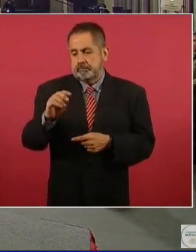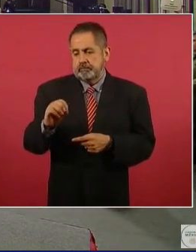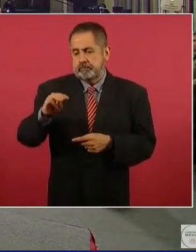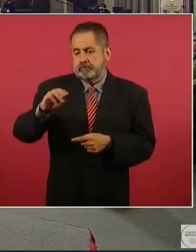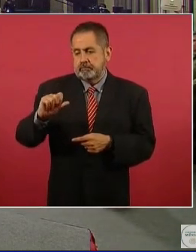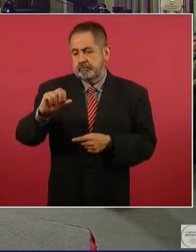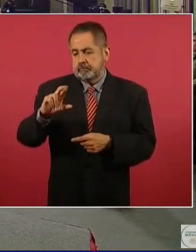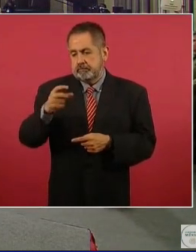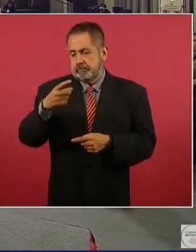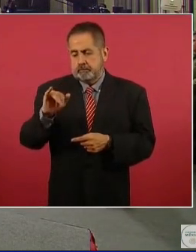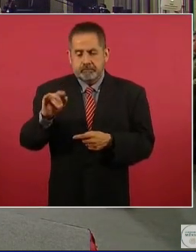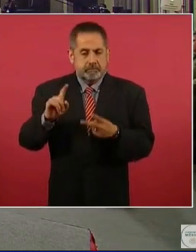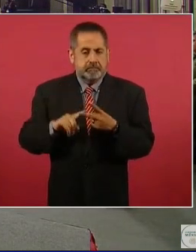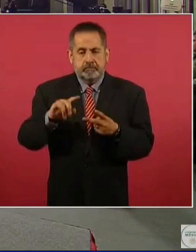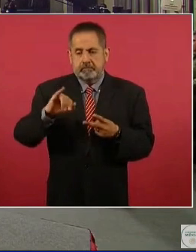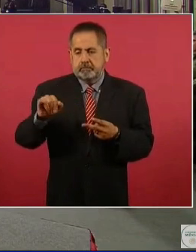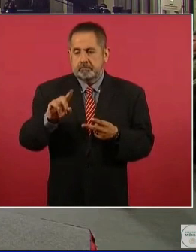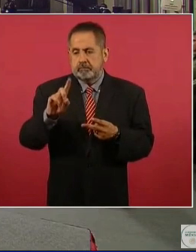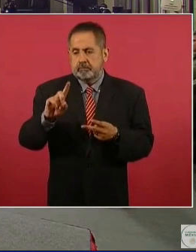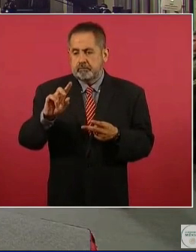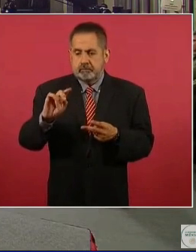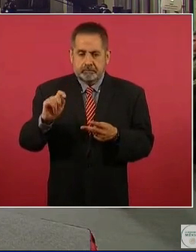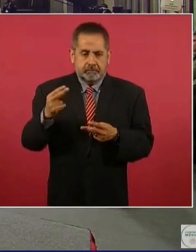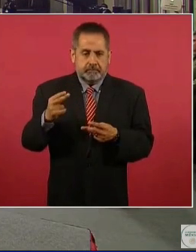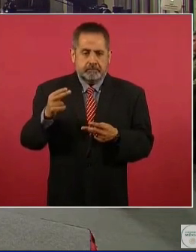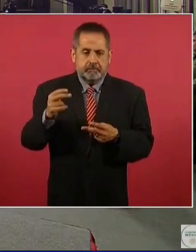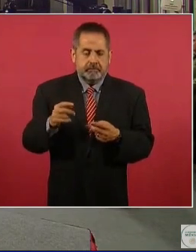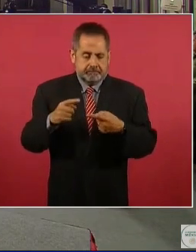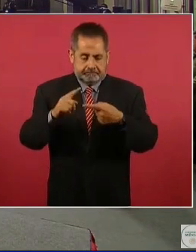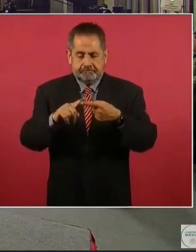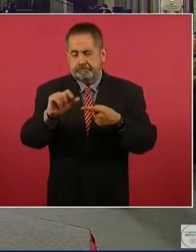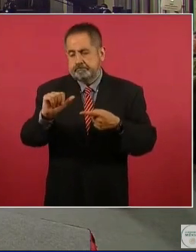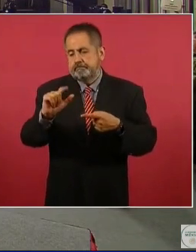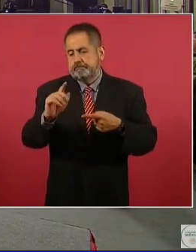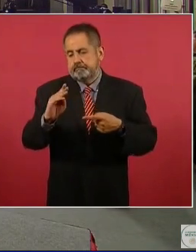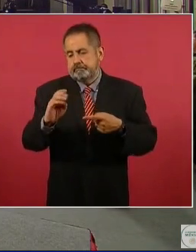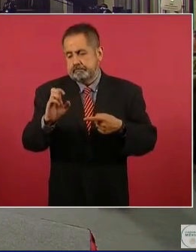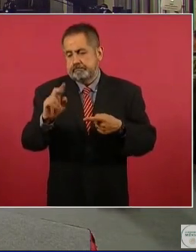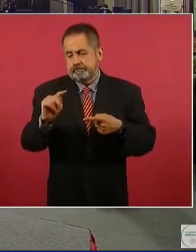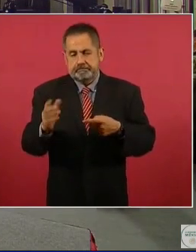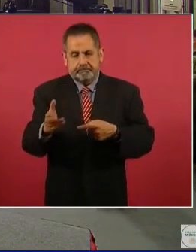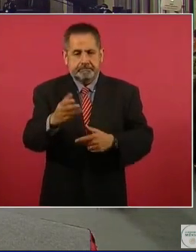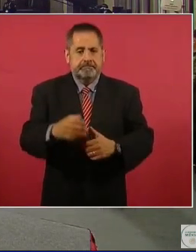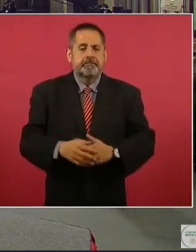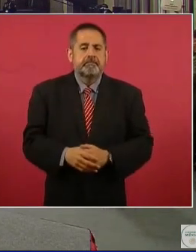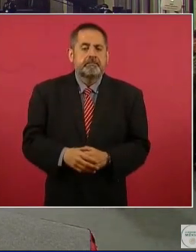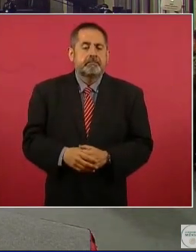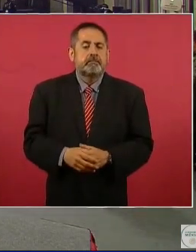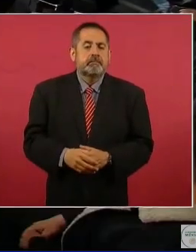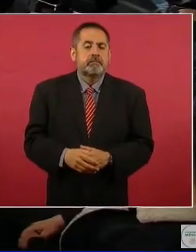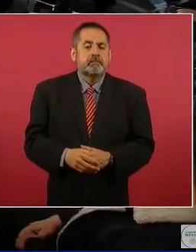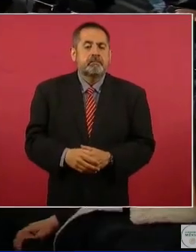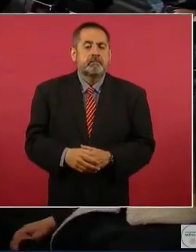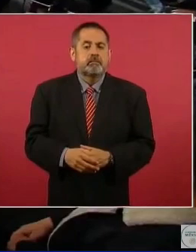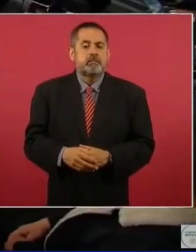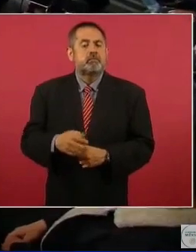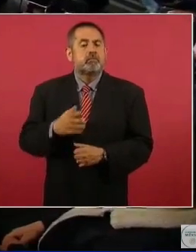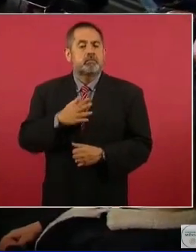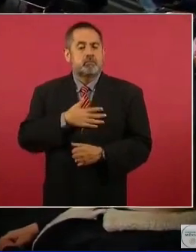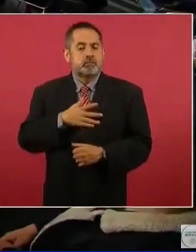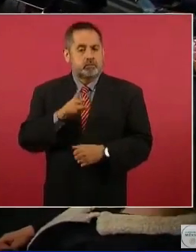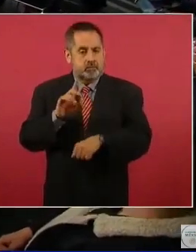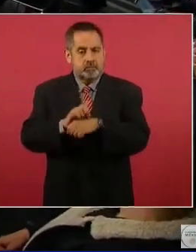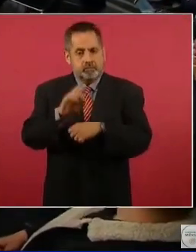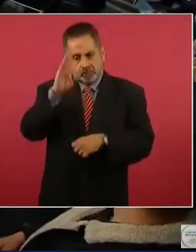y Judith Sánchez. A ver, Alberto. Buenos días, señor presidente. Alberto Marroquín